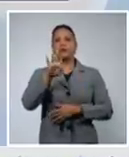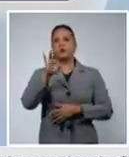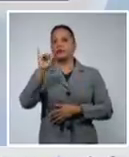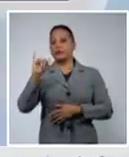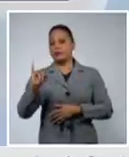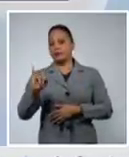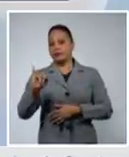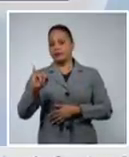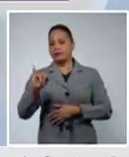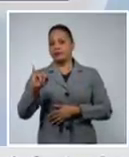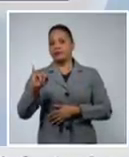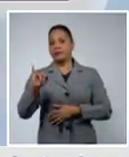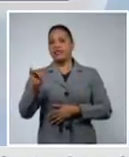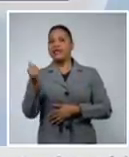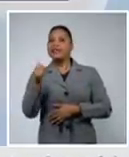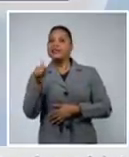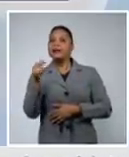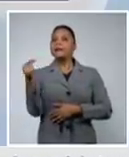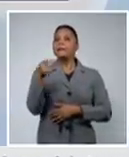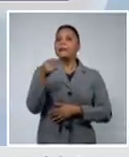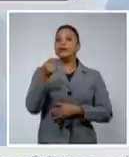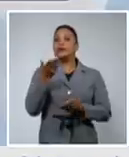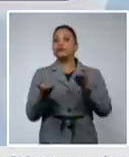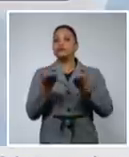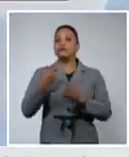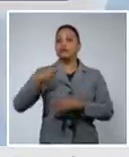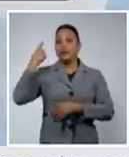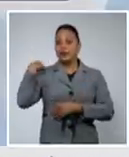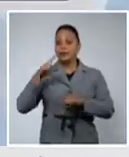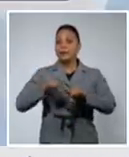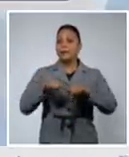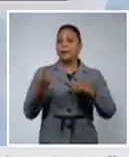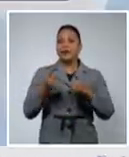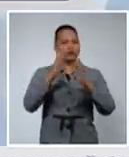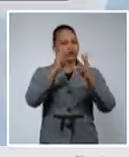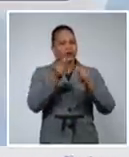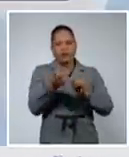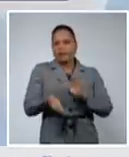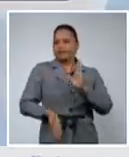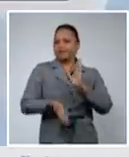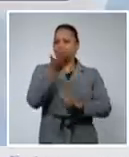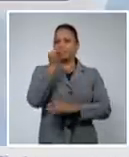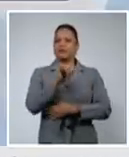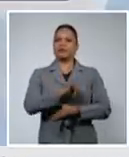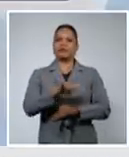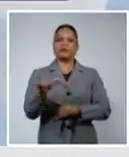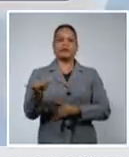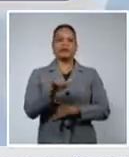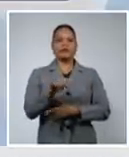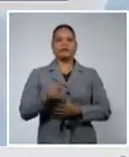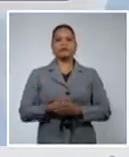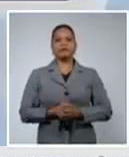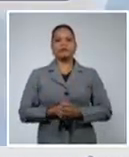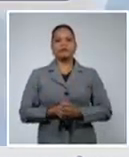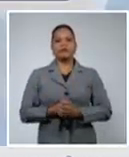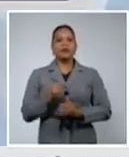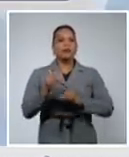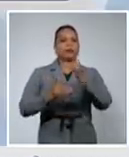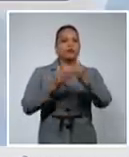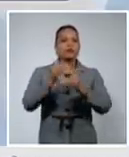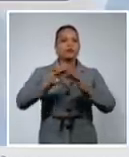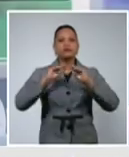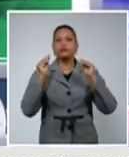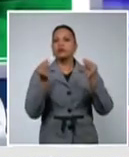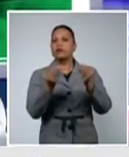10 menos que el día de ayer, pero una cifra muy elevada todavía. Se procesaron un total de